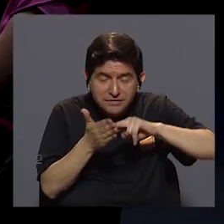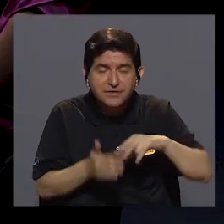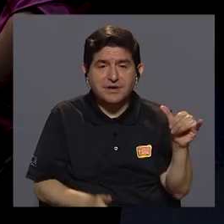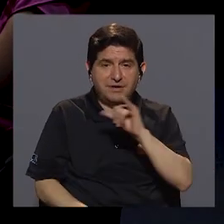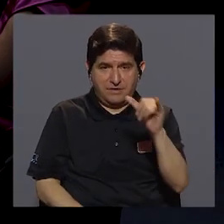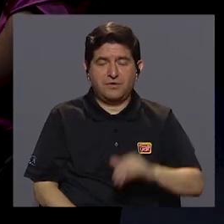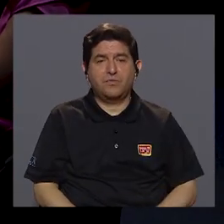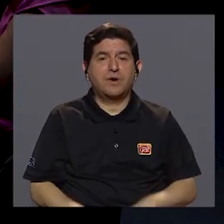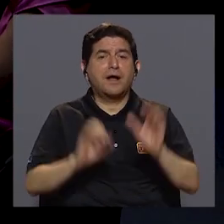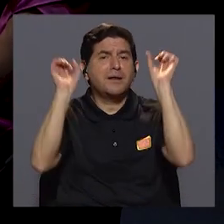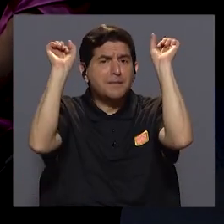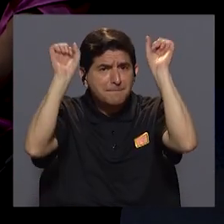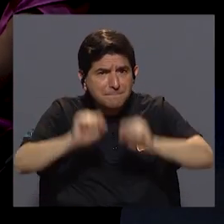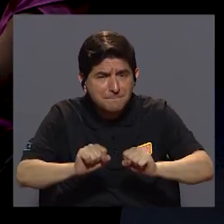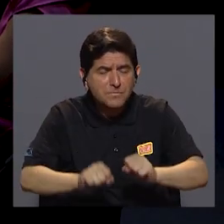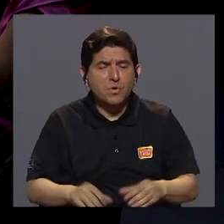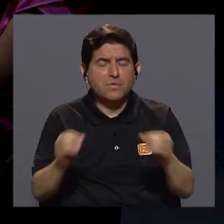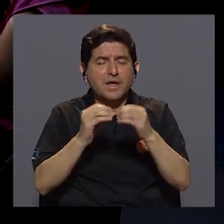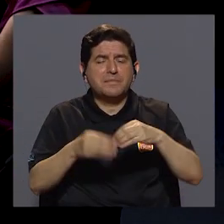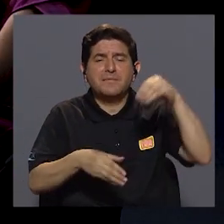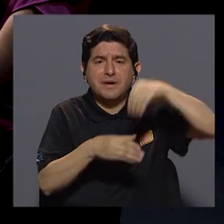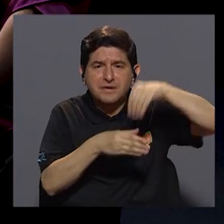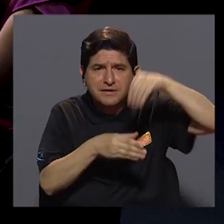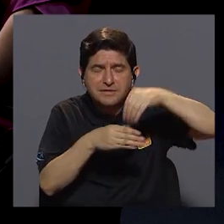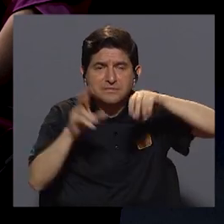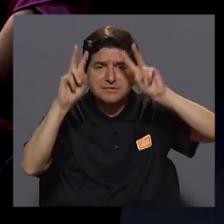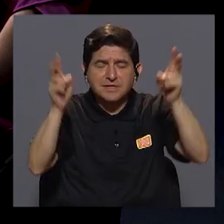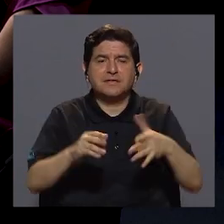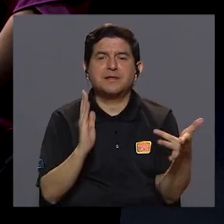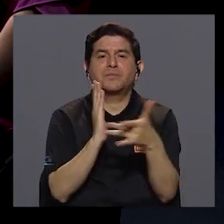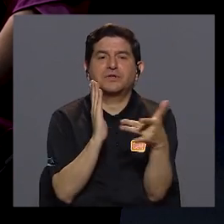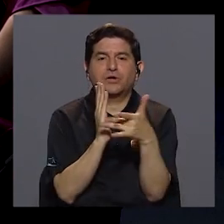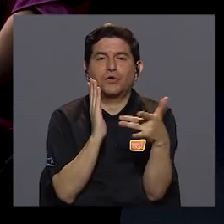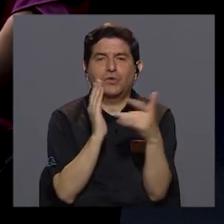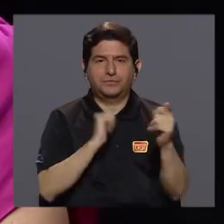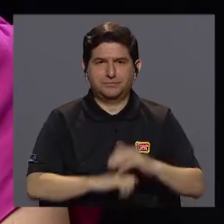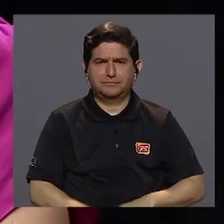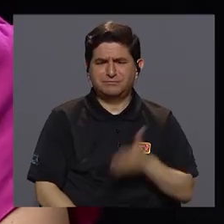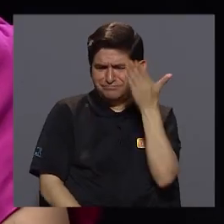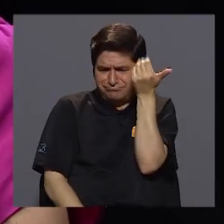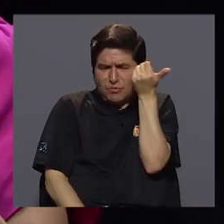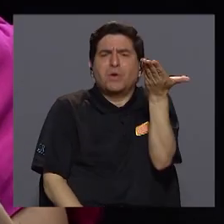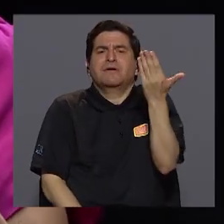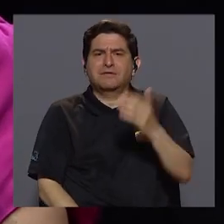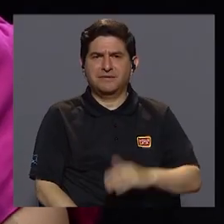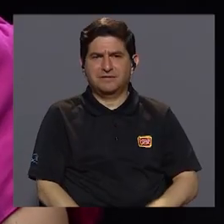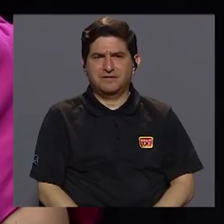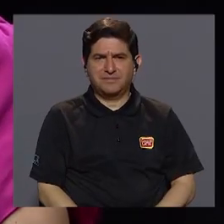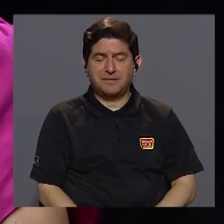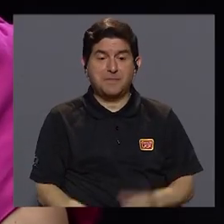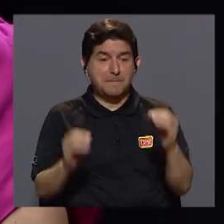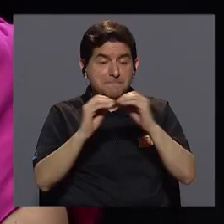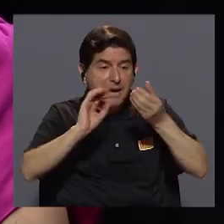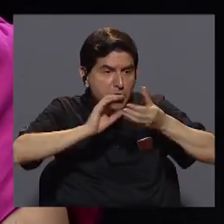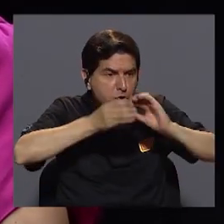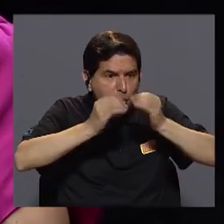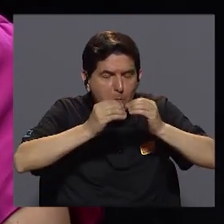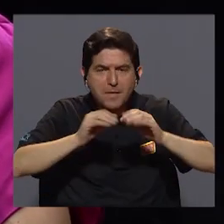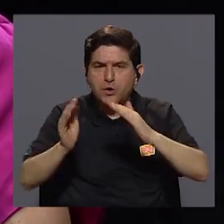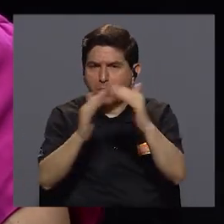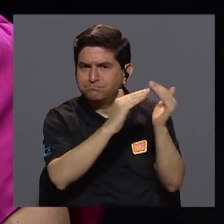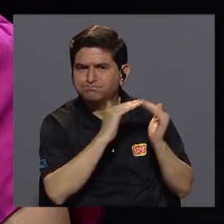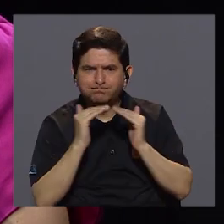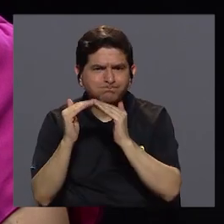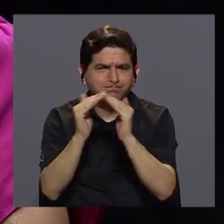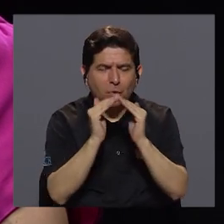su vez poder hacer más inversión en el tema de tecnología. ¿Por qué? Porque al haber una mayor cantidad de